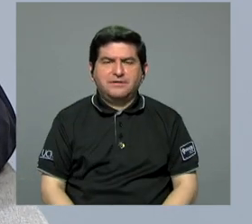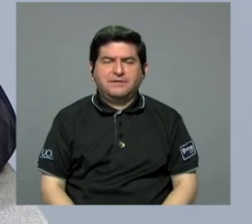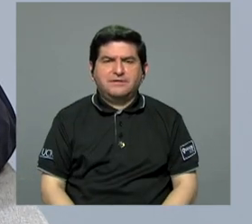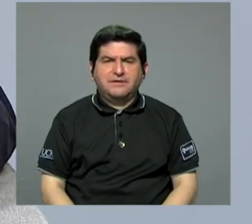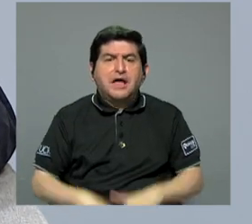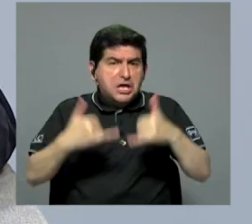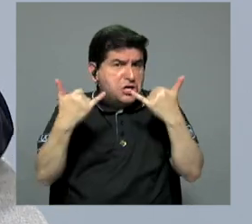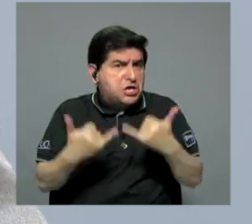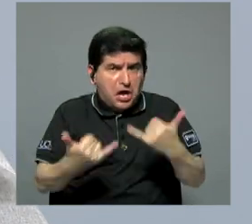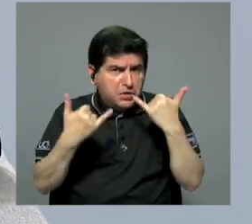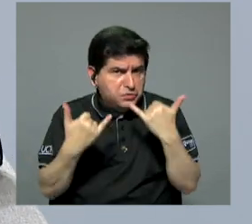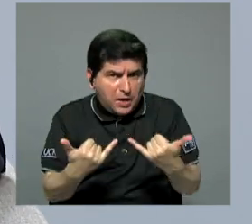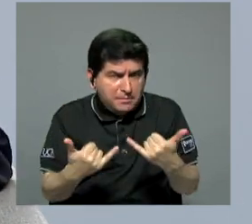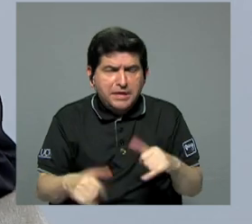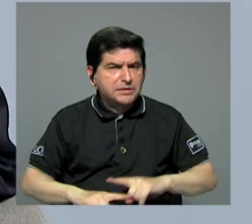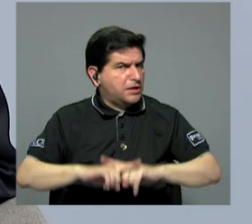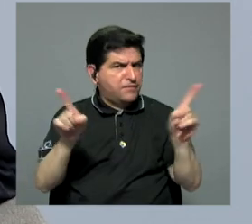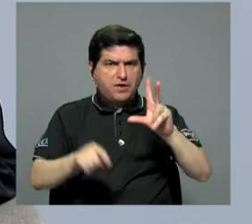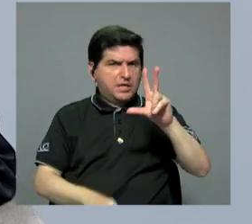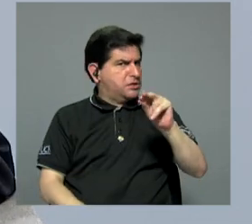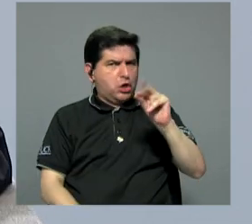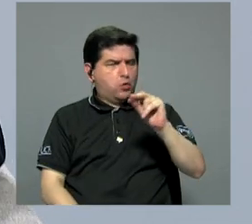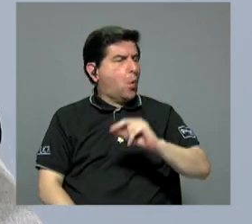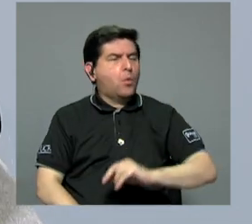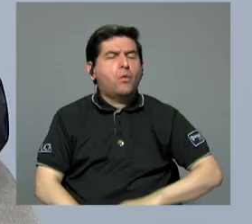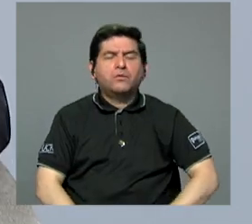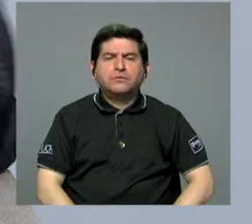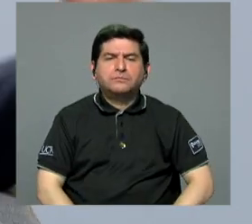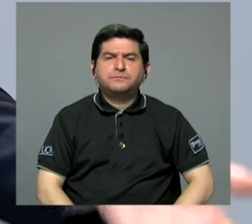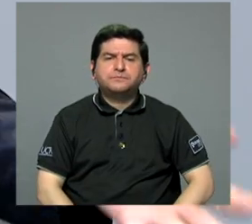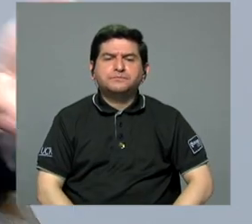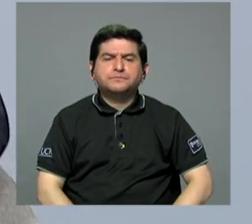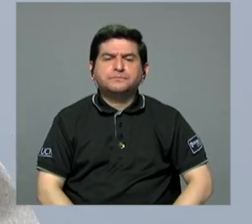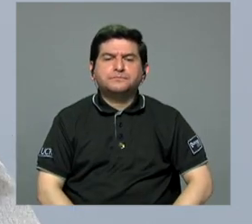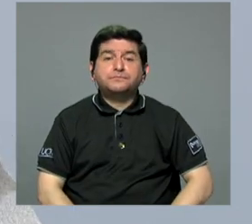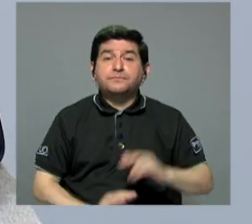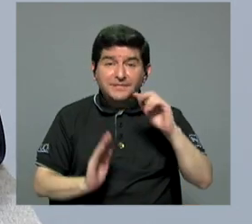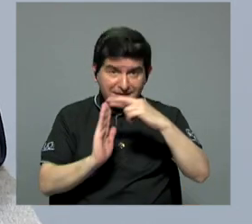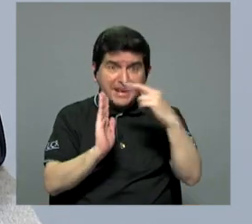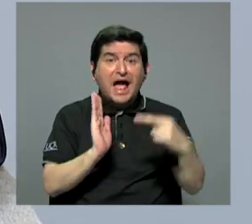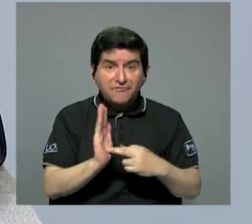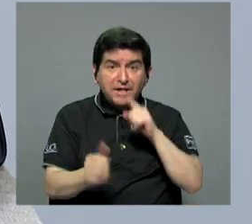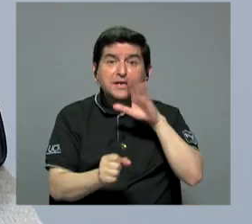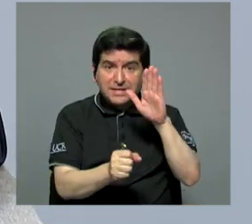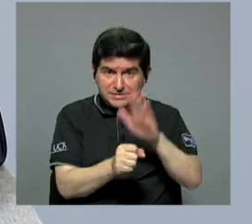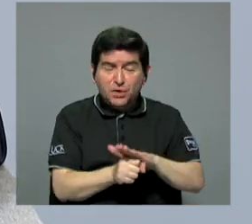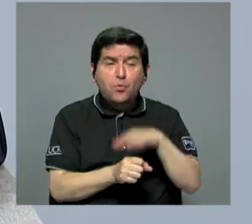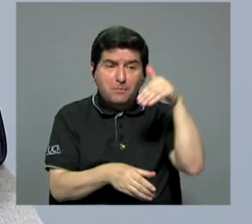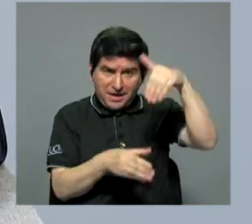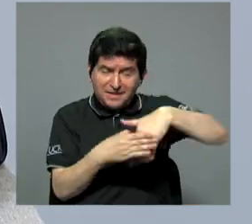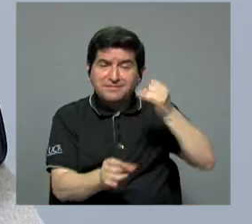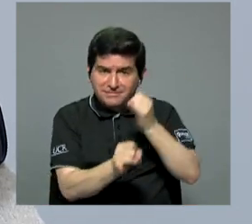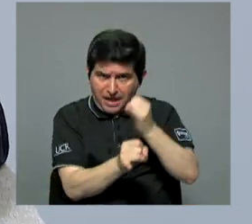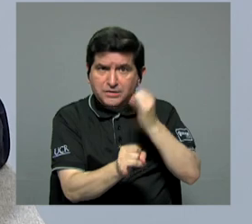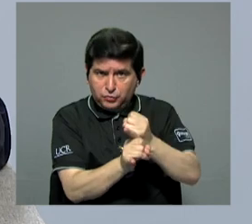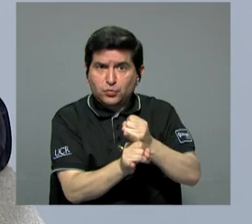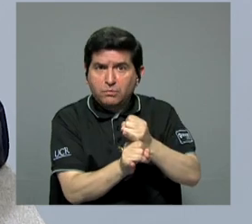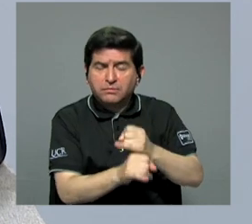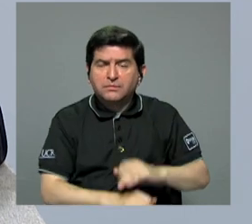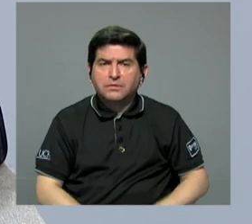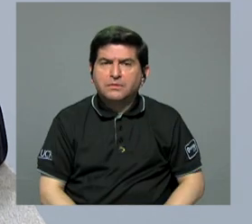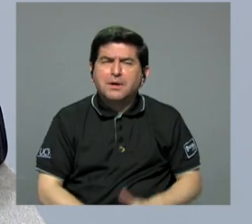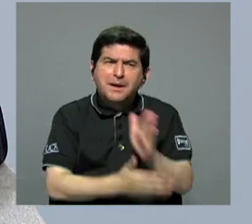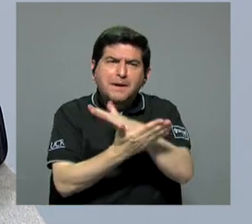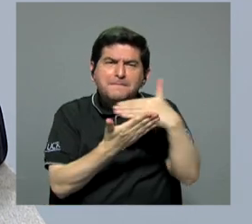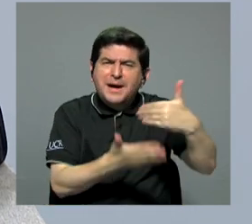excepción, es más bien la regla en el caso de la institución. Y precisamente